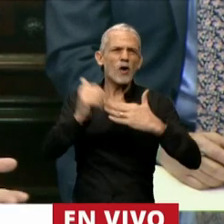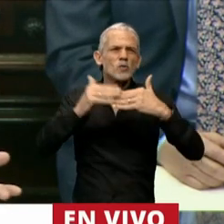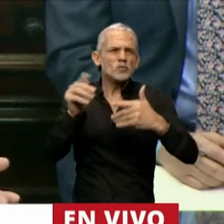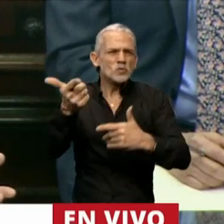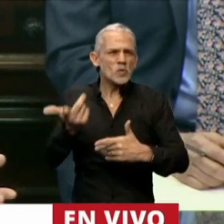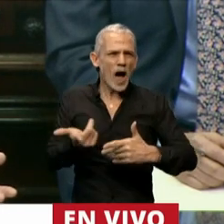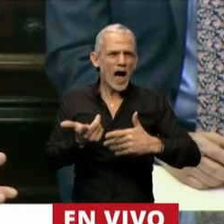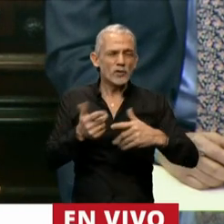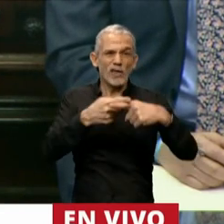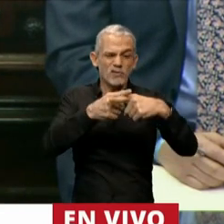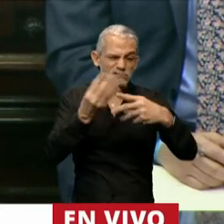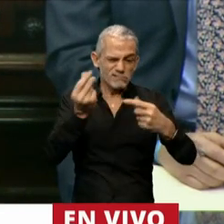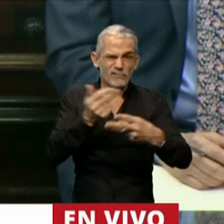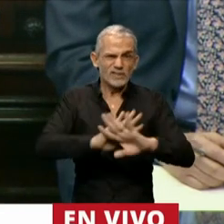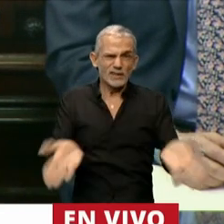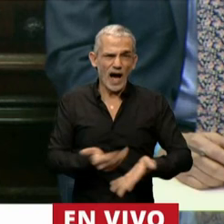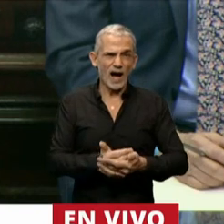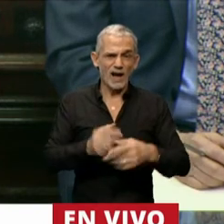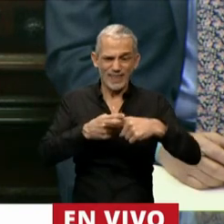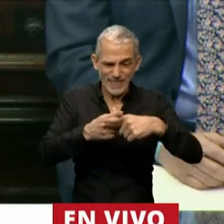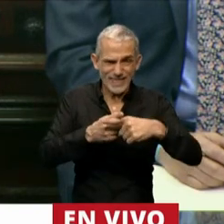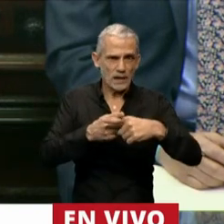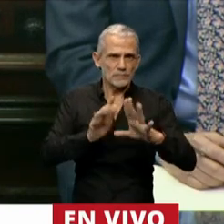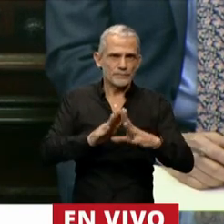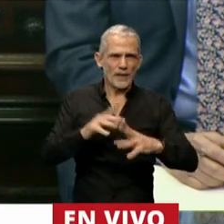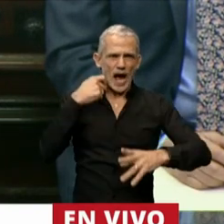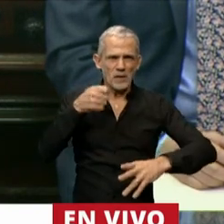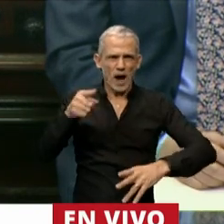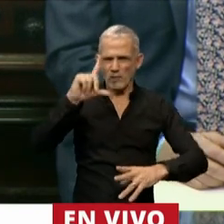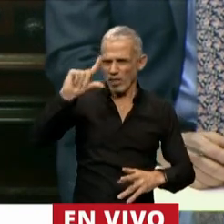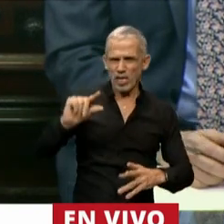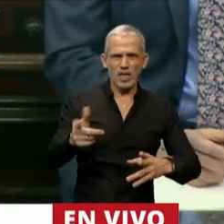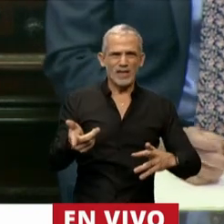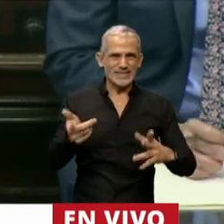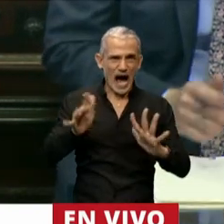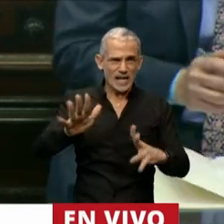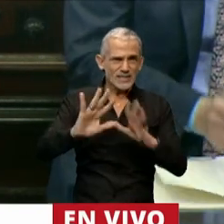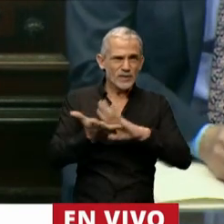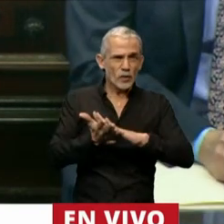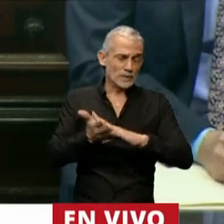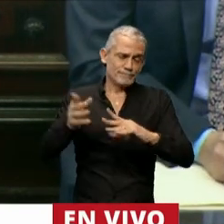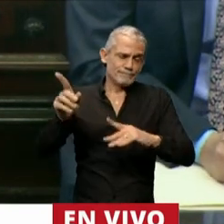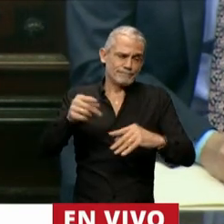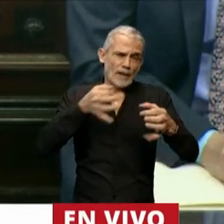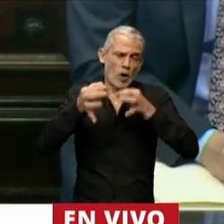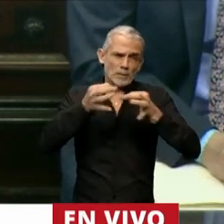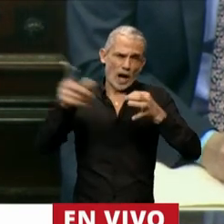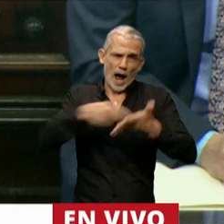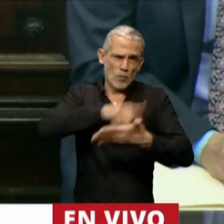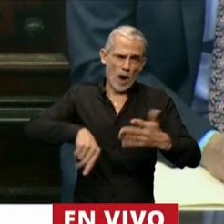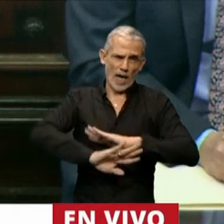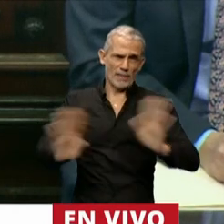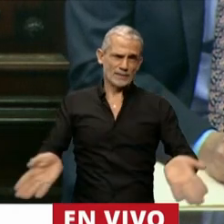de cualquier discusión. Esas consignas organicistas lo único que hacen es obturar la discusión política.